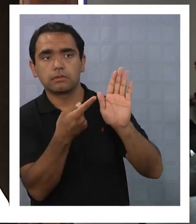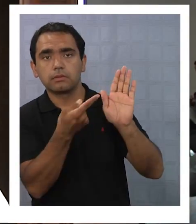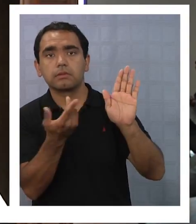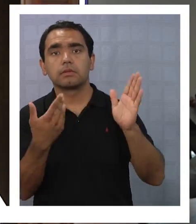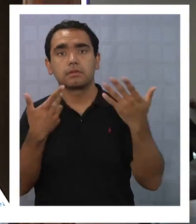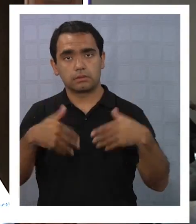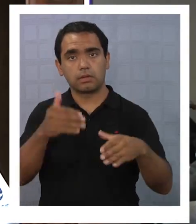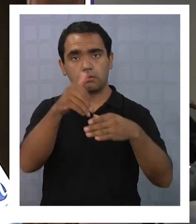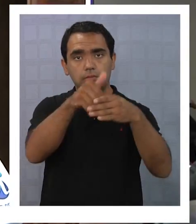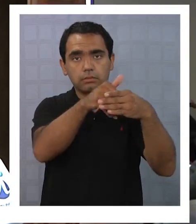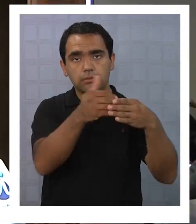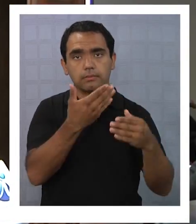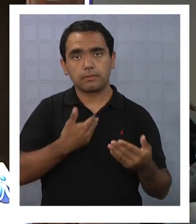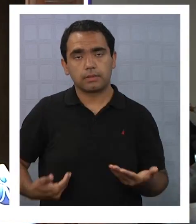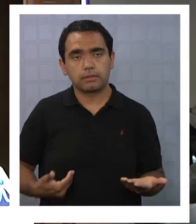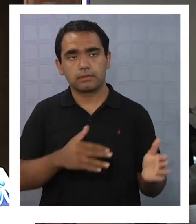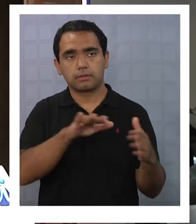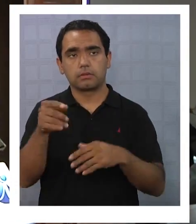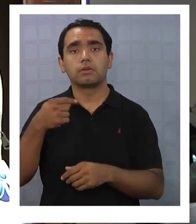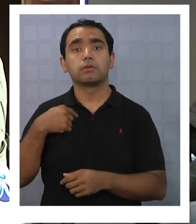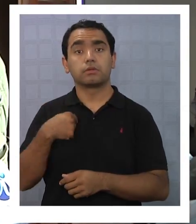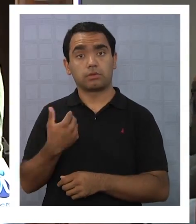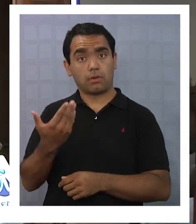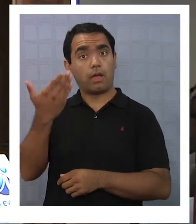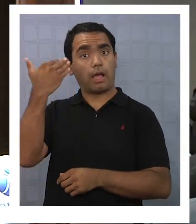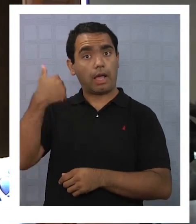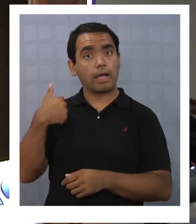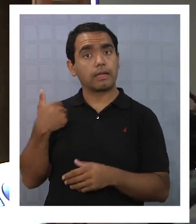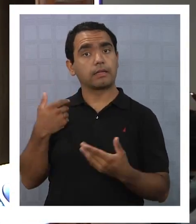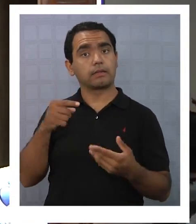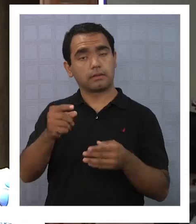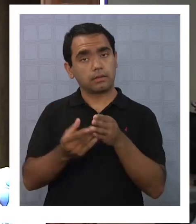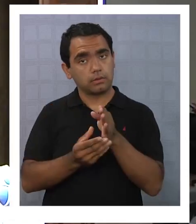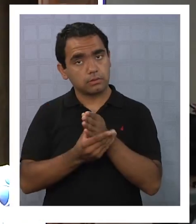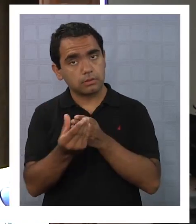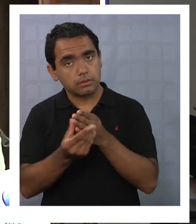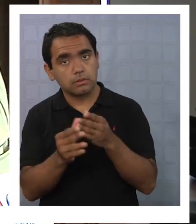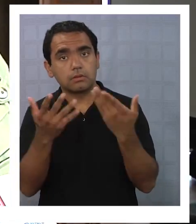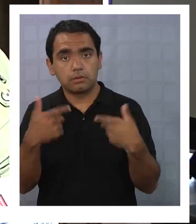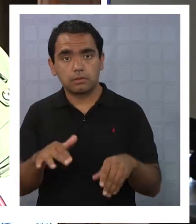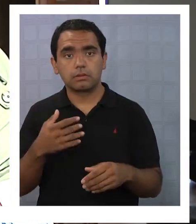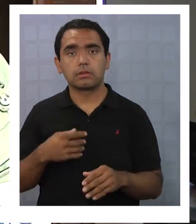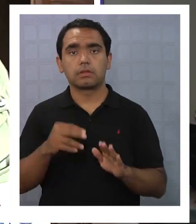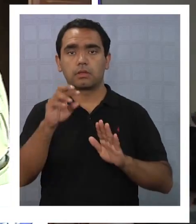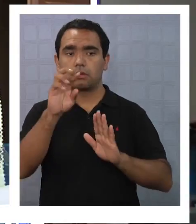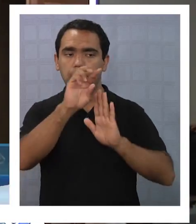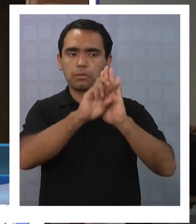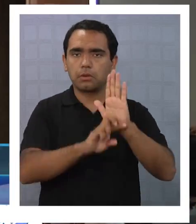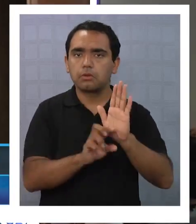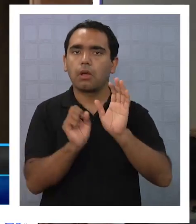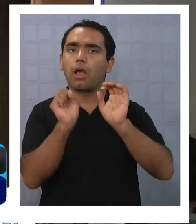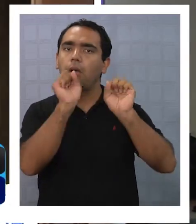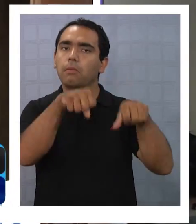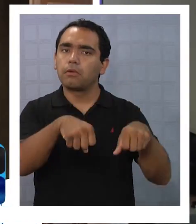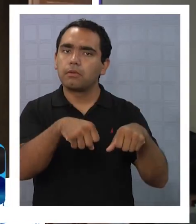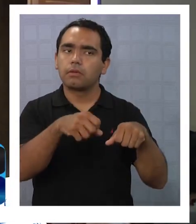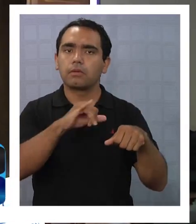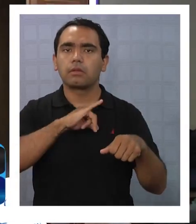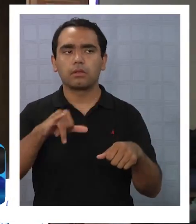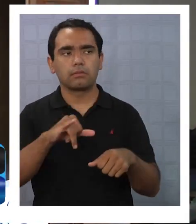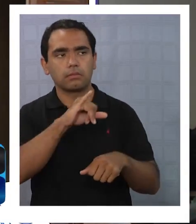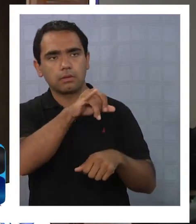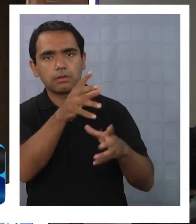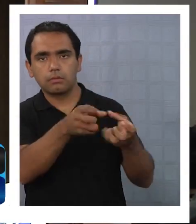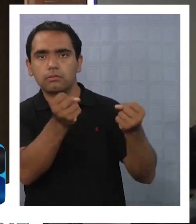Yo vengo del core anterior, aprobamos la construcción del proyecto de alto auspicio y después lo bajaron